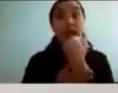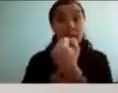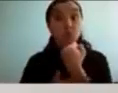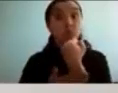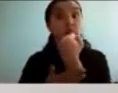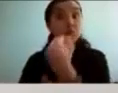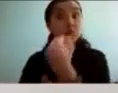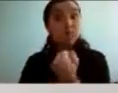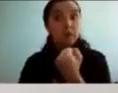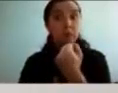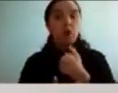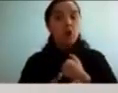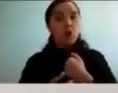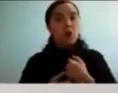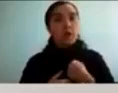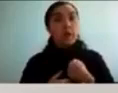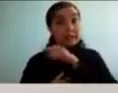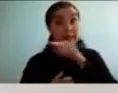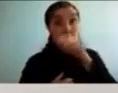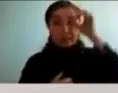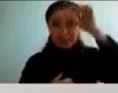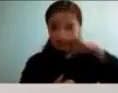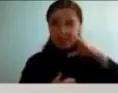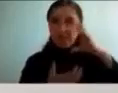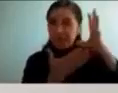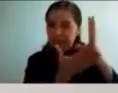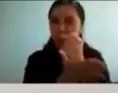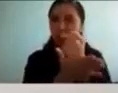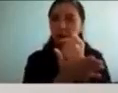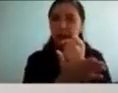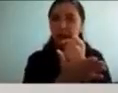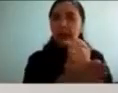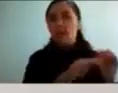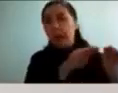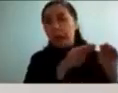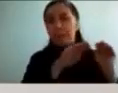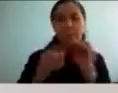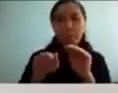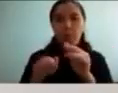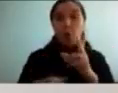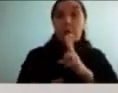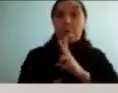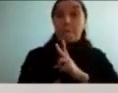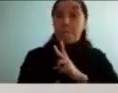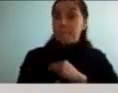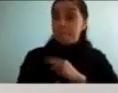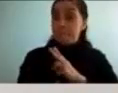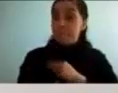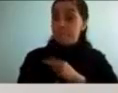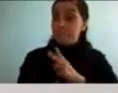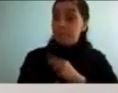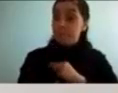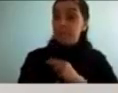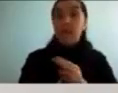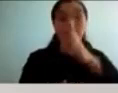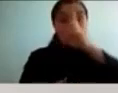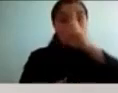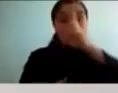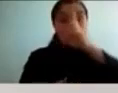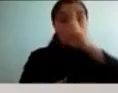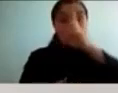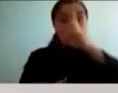un refuerzo social o van a conseguir algún tipo de premio o van a conseguir algún tipo de reconocimiento o también hace que impulsa